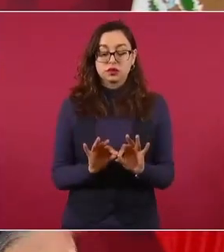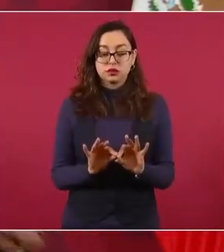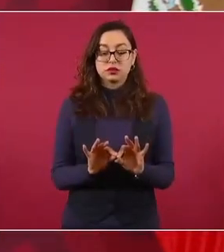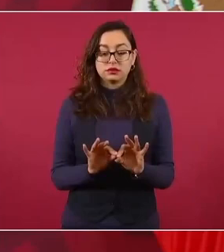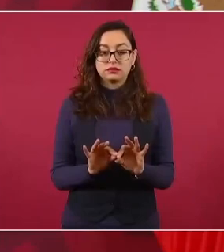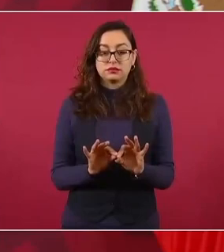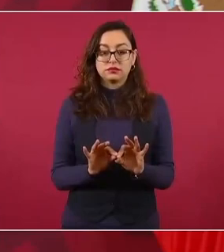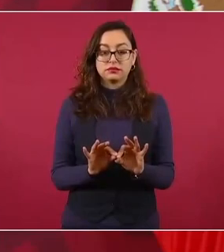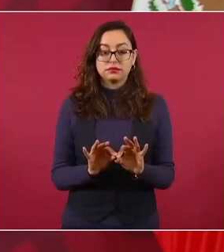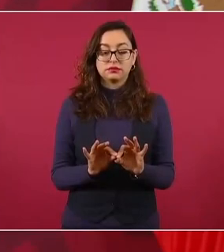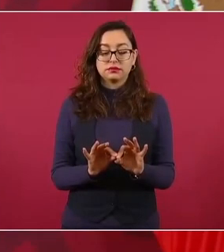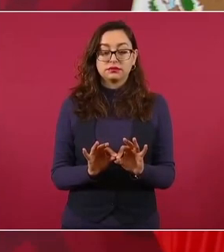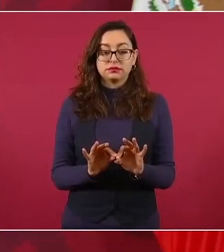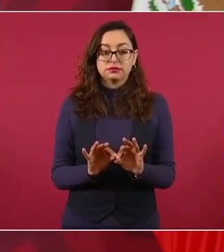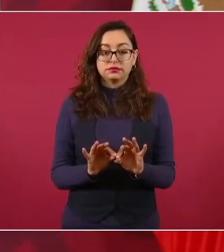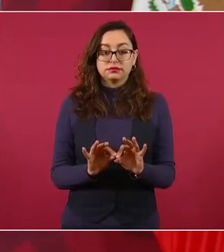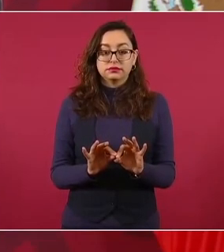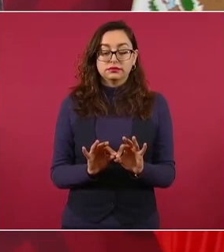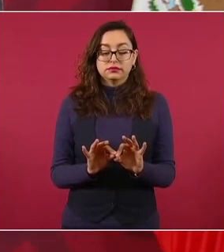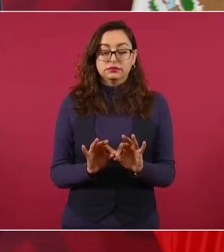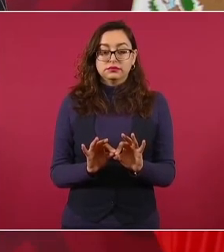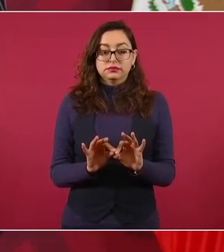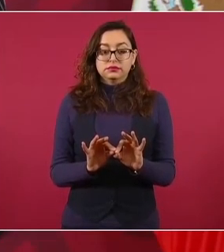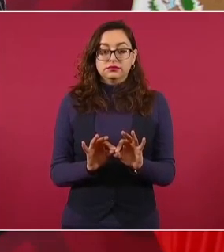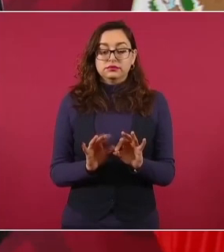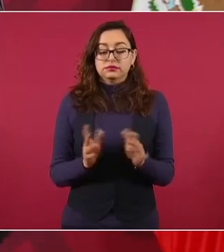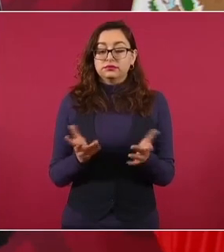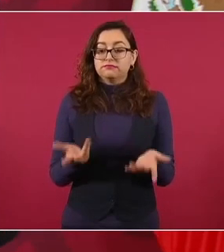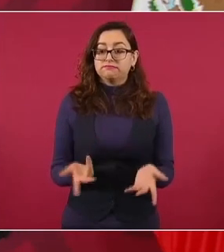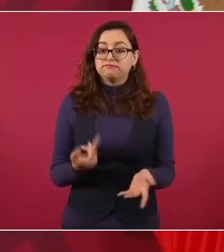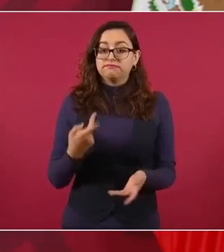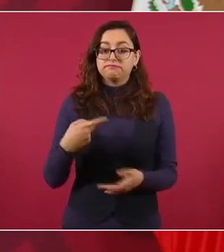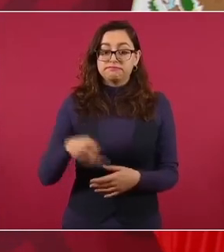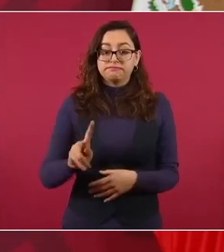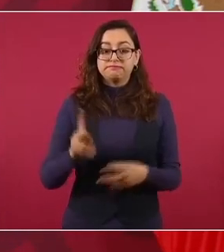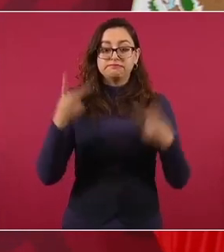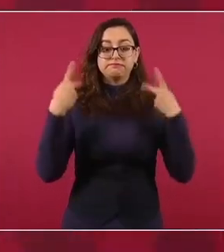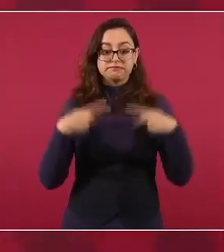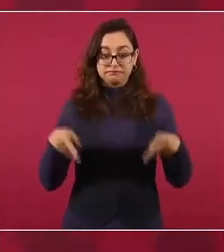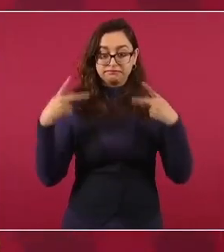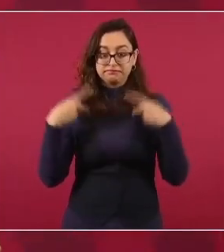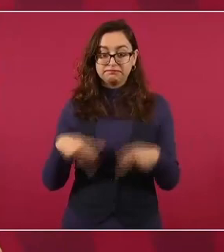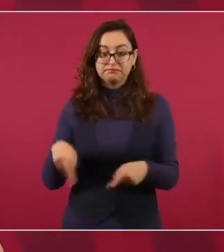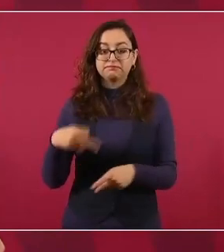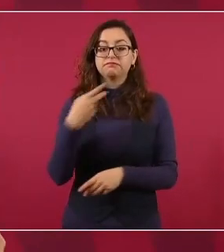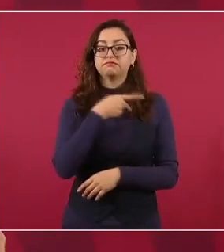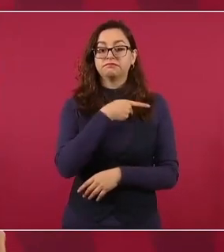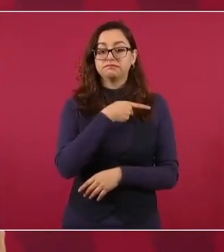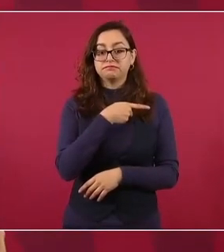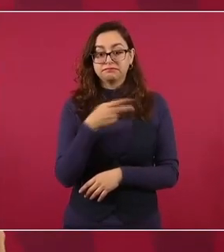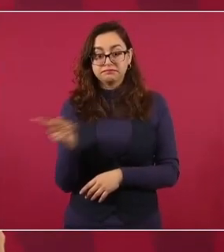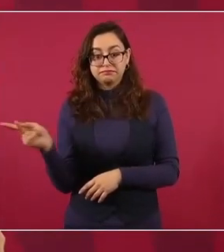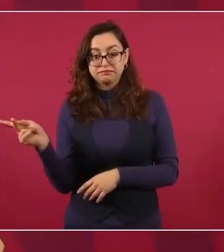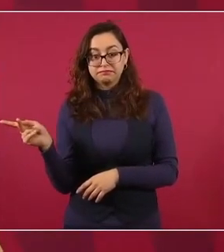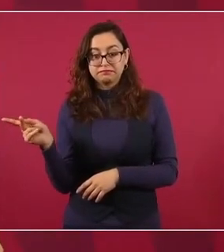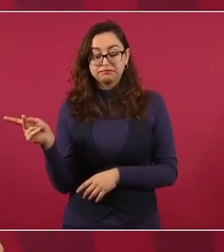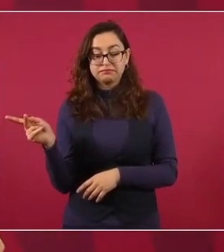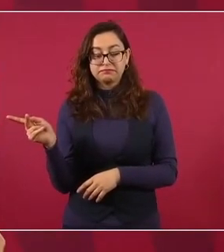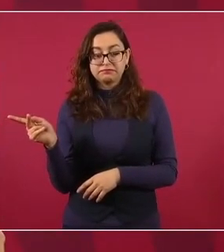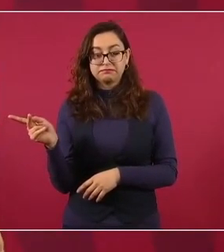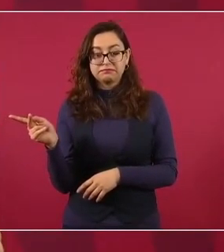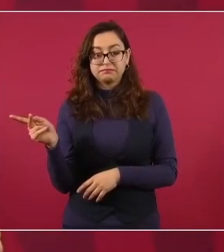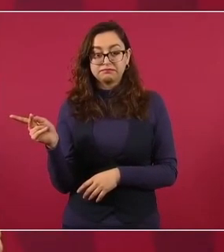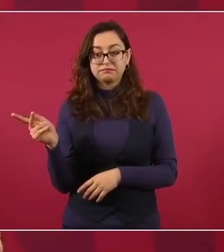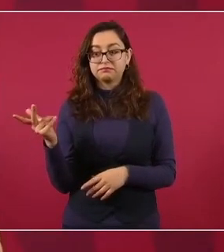son muy